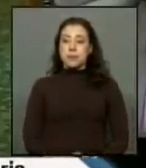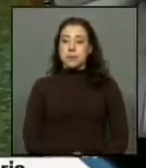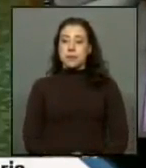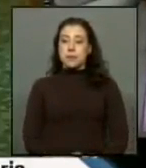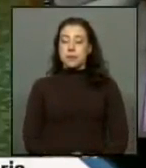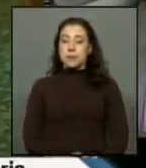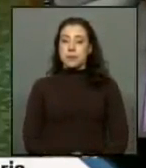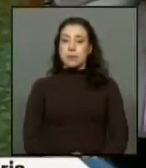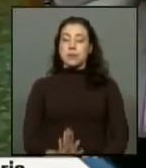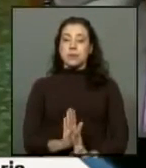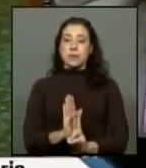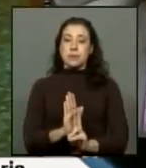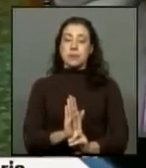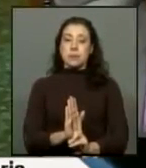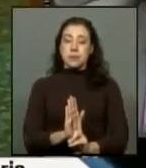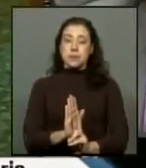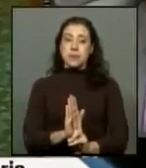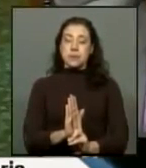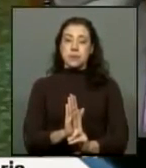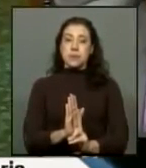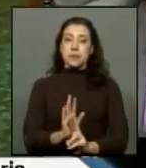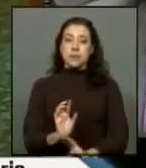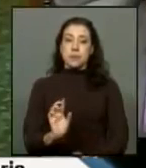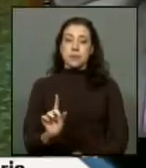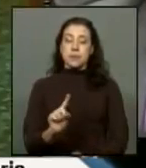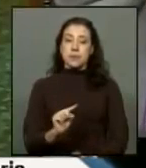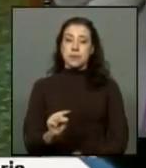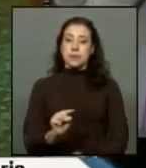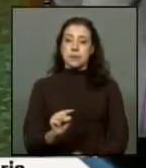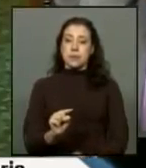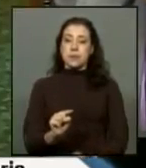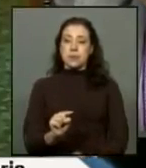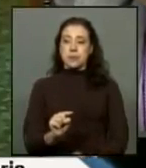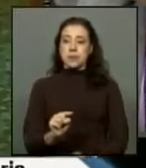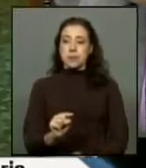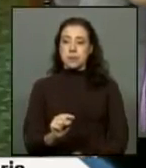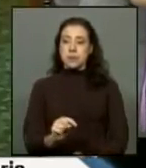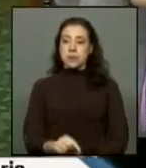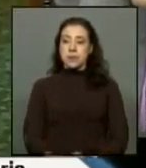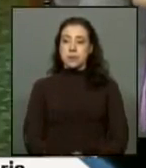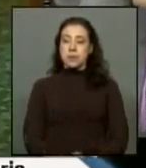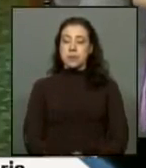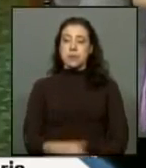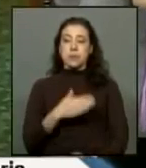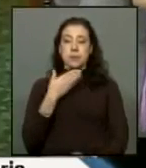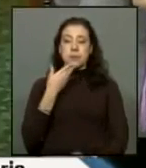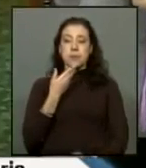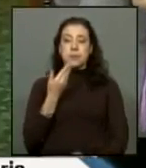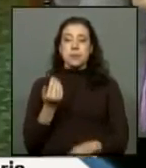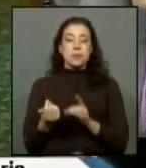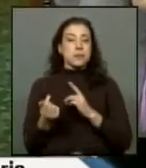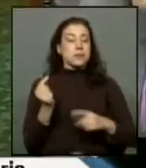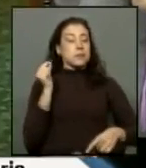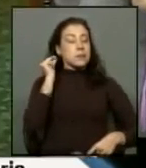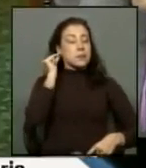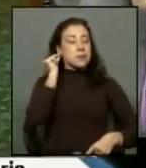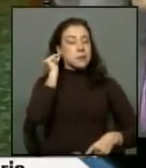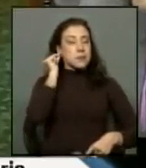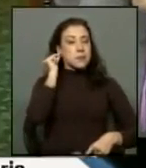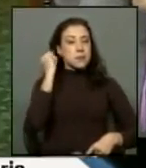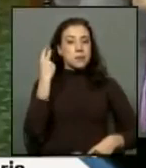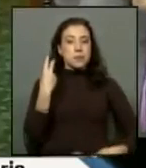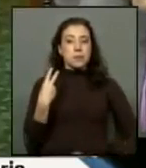en representación de la bancada del Partido Socialista de Chile solicitado el uso de la palabra la diputada representante